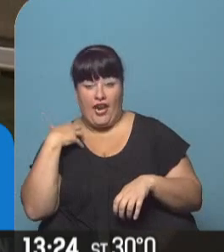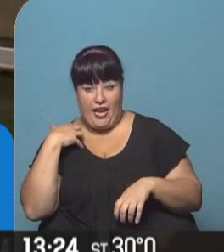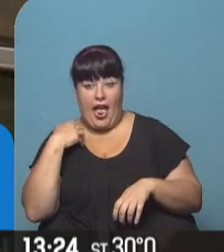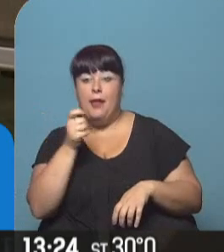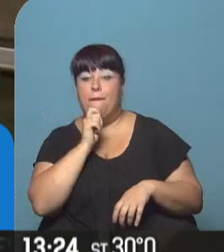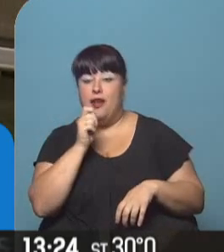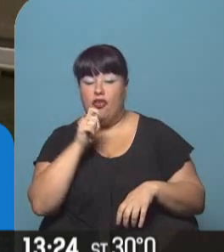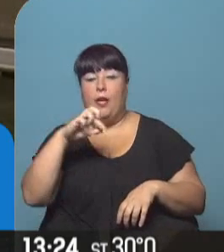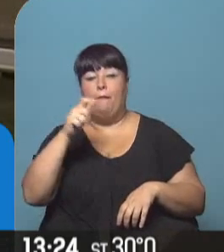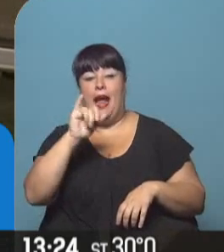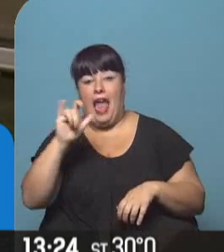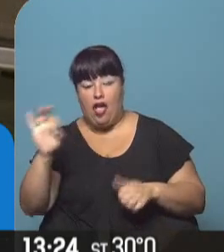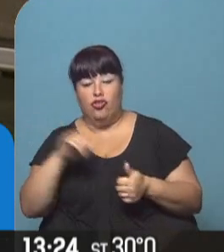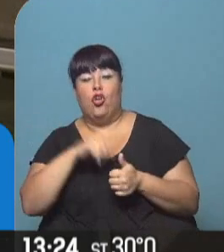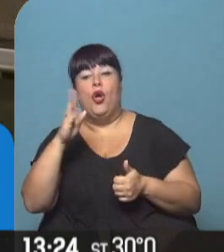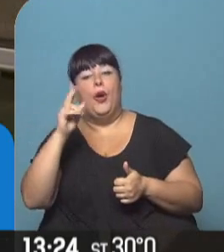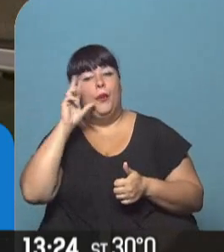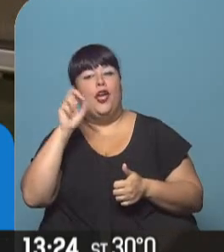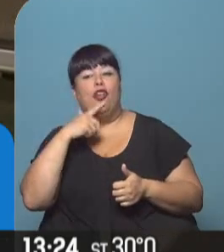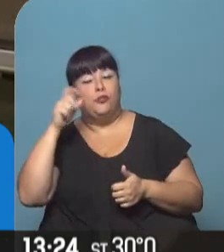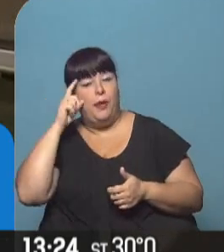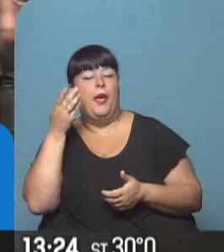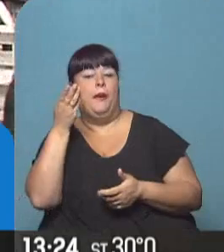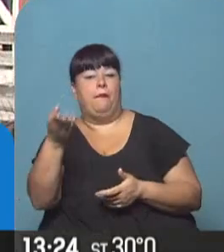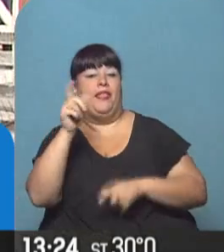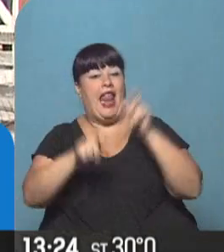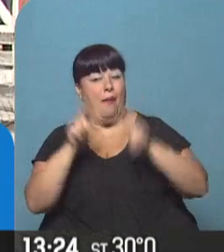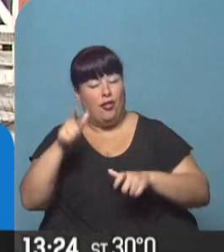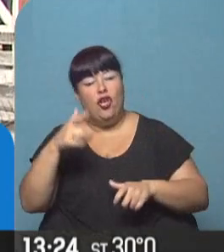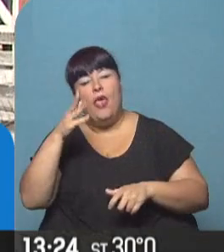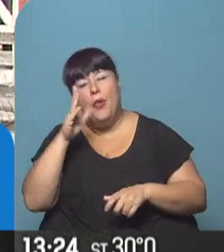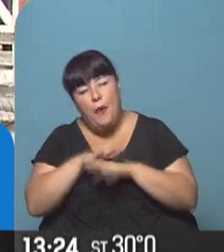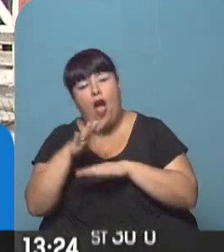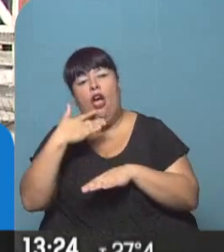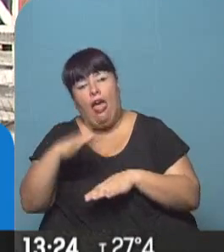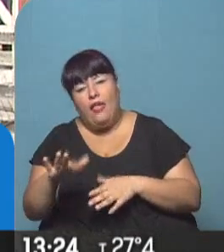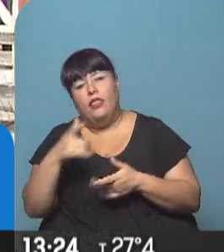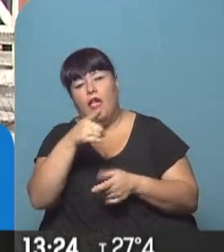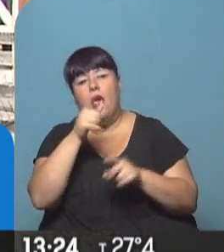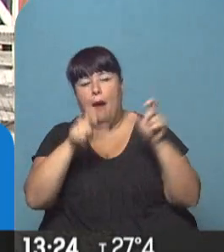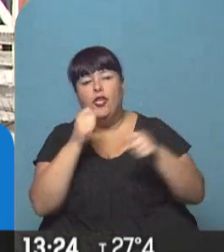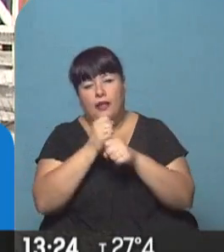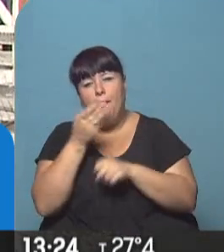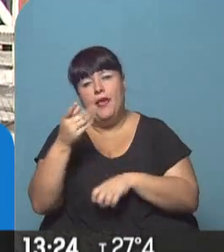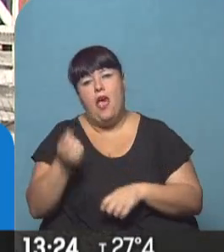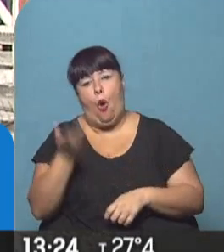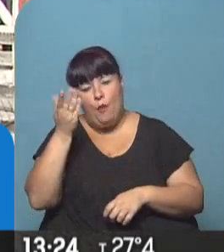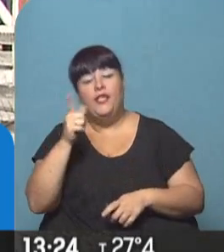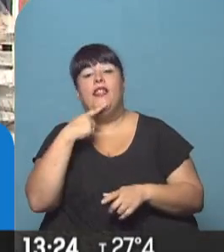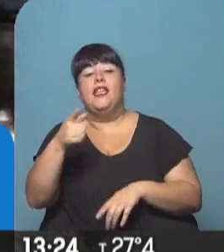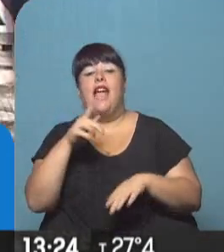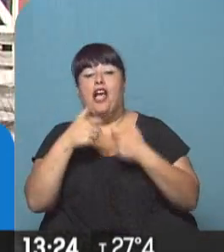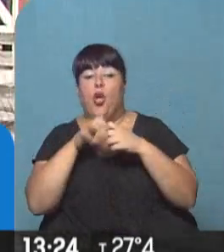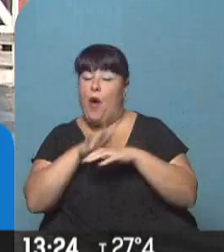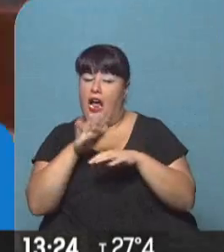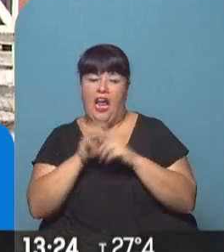y de prensa Sergio Palazzo y Eduardo Berrospe solicitaron a los usuarios comprensión ante las razones de los trabajadores y aseguraron que la bancaria